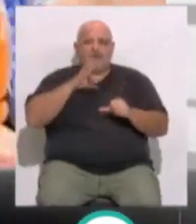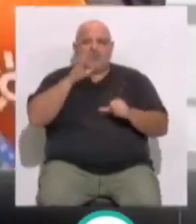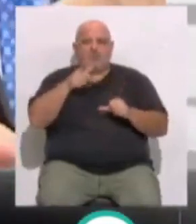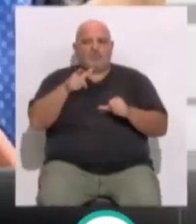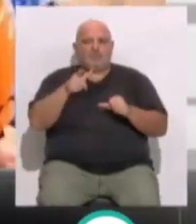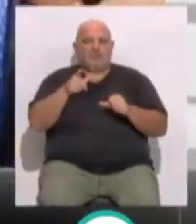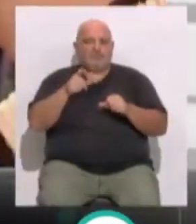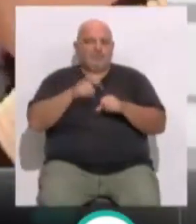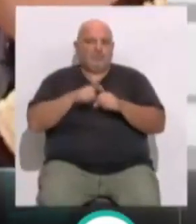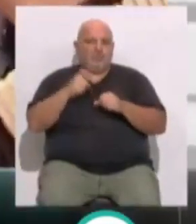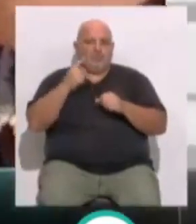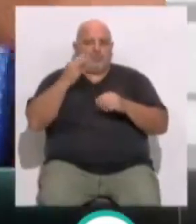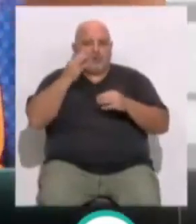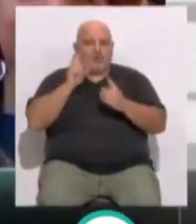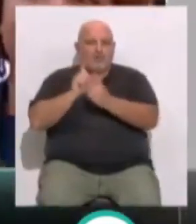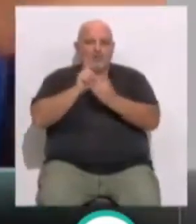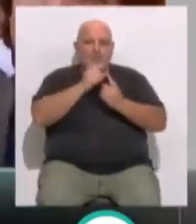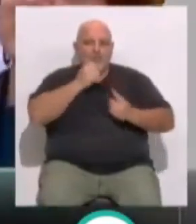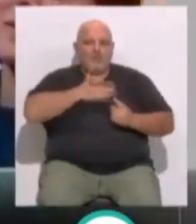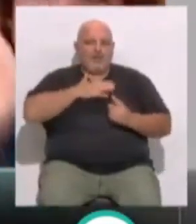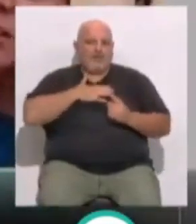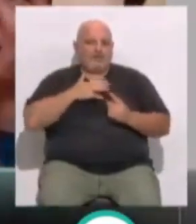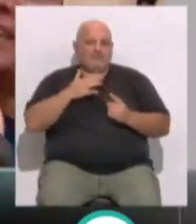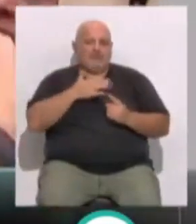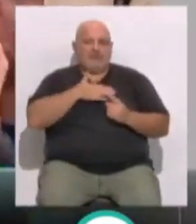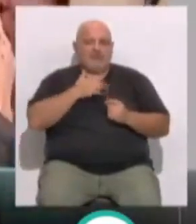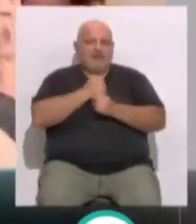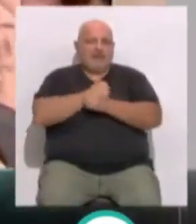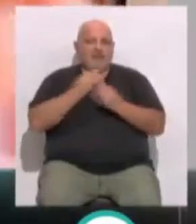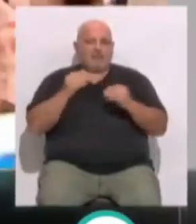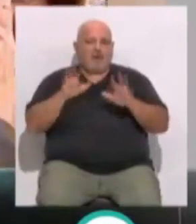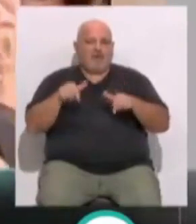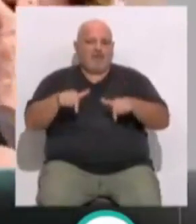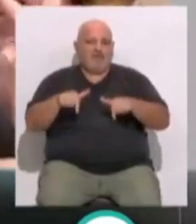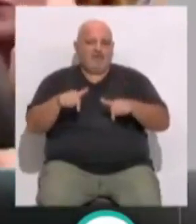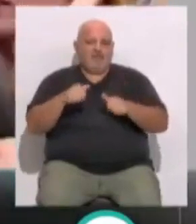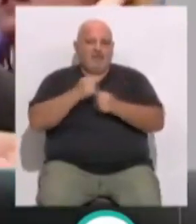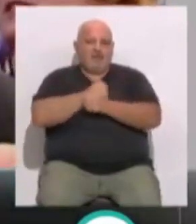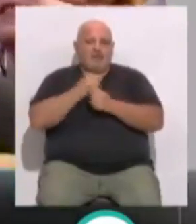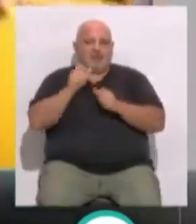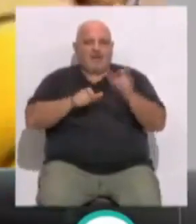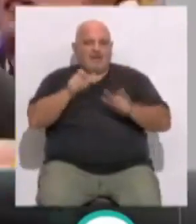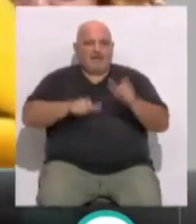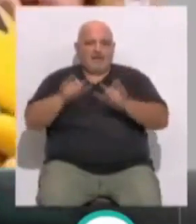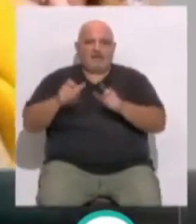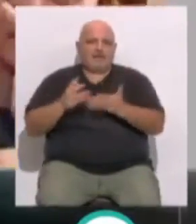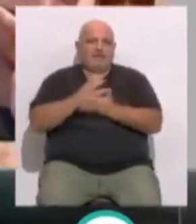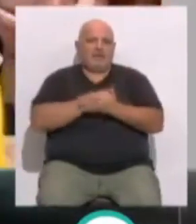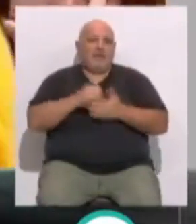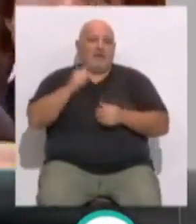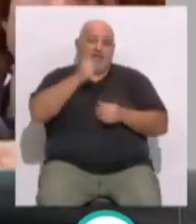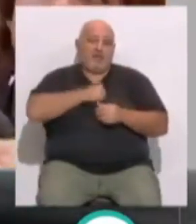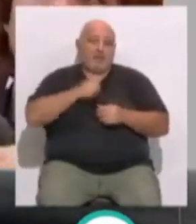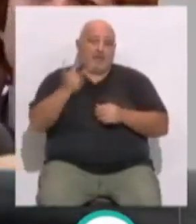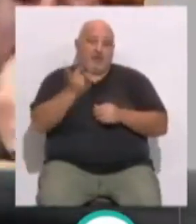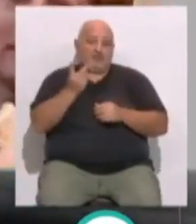todo por su extraordinaria humanidad, por su humildad, que quería mucho a Cádiz, quería mucho a la gente, a toda la diócesis, y a Ceuta también,